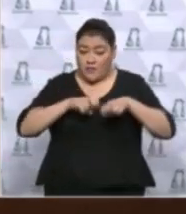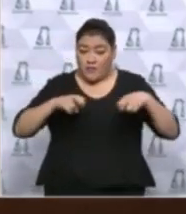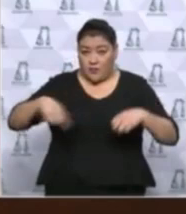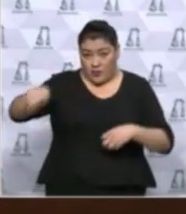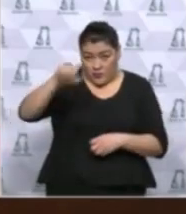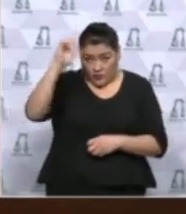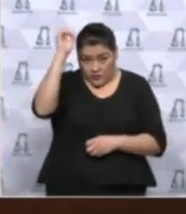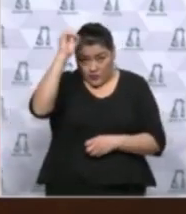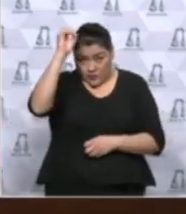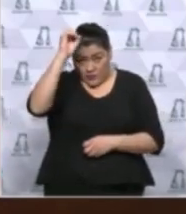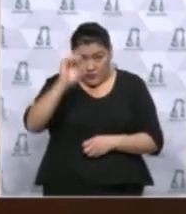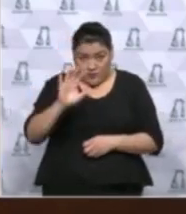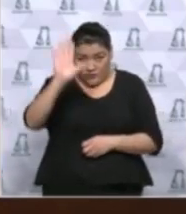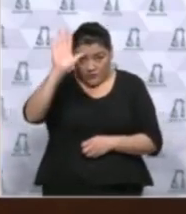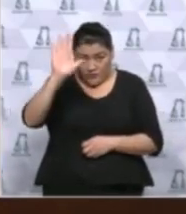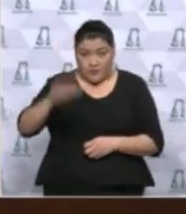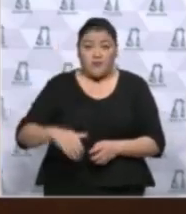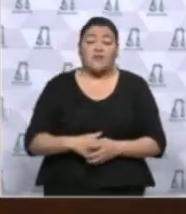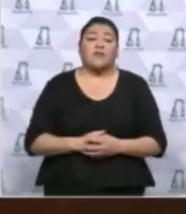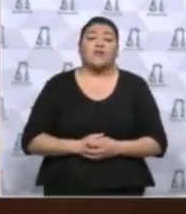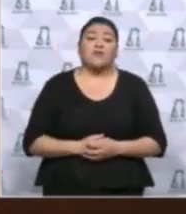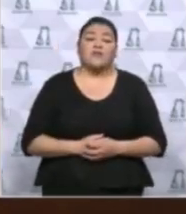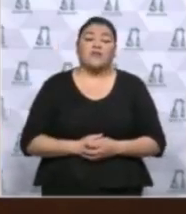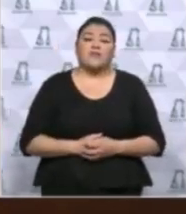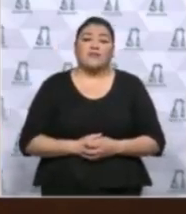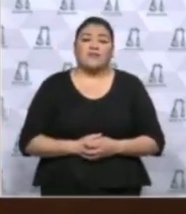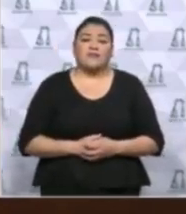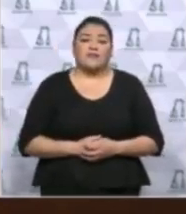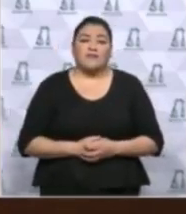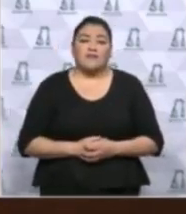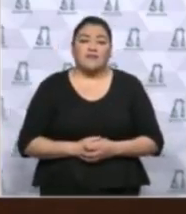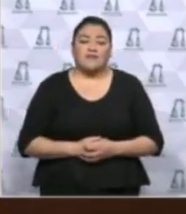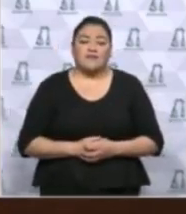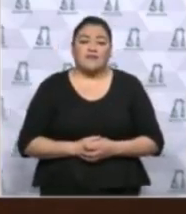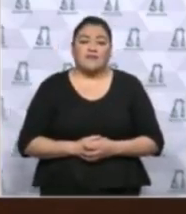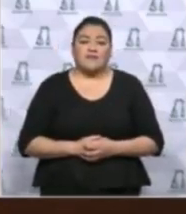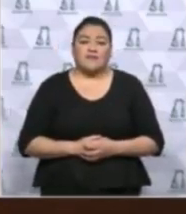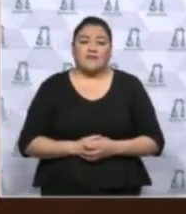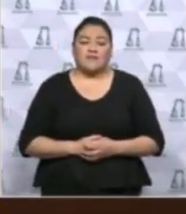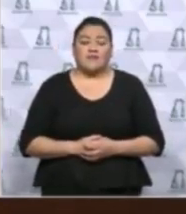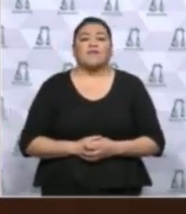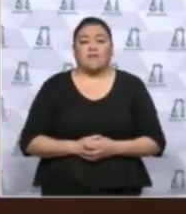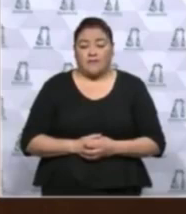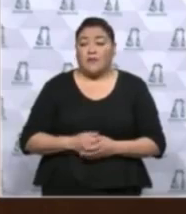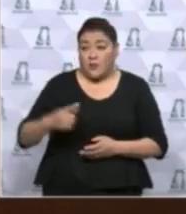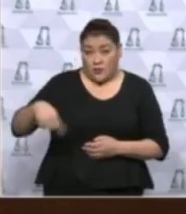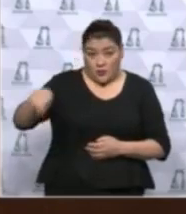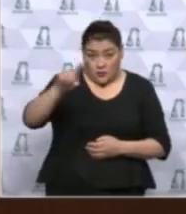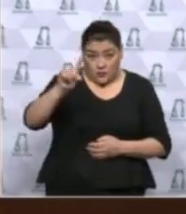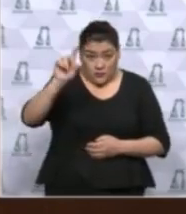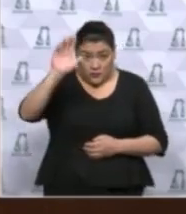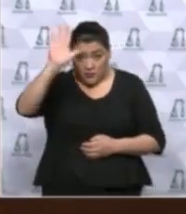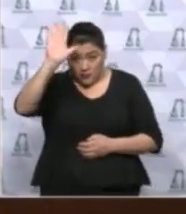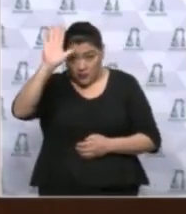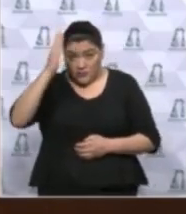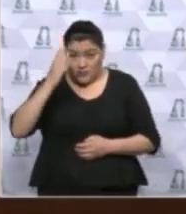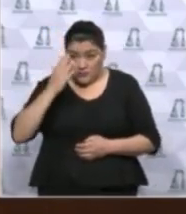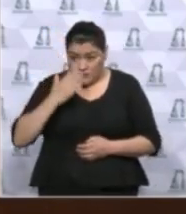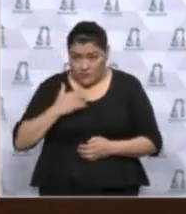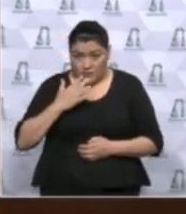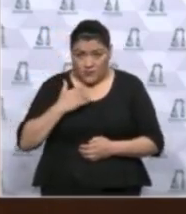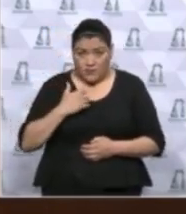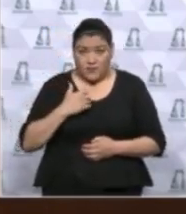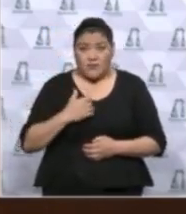presidencial y se alista para entregar la constancia de mayoría a Andrés Manuel López Obrador como presidente electo. En sesión pública y por